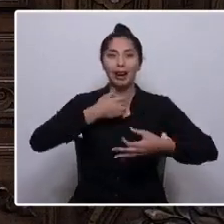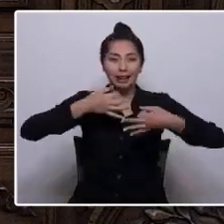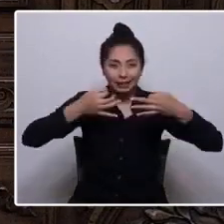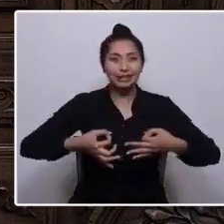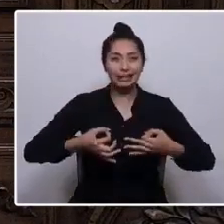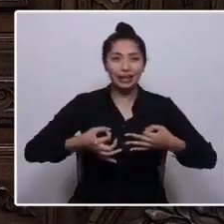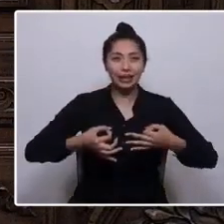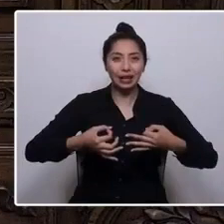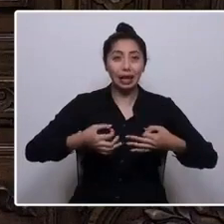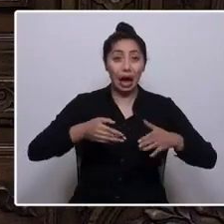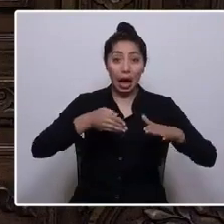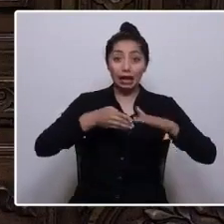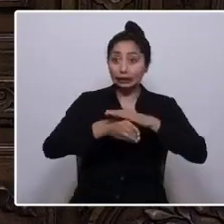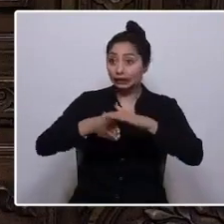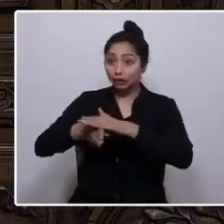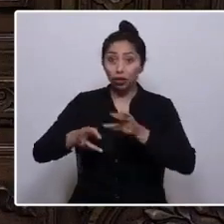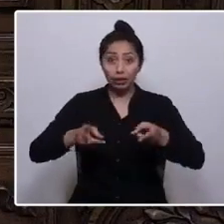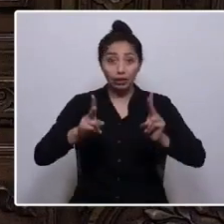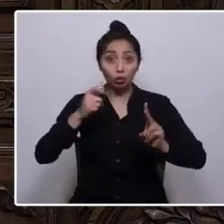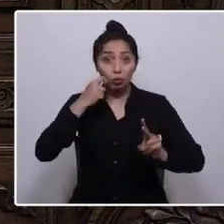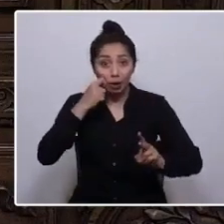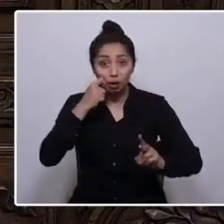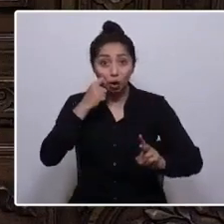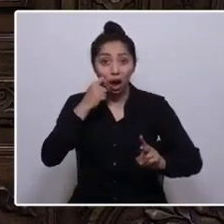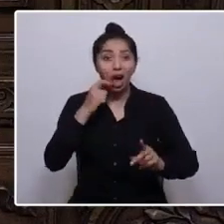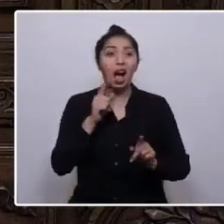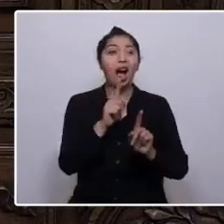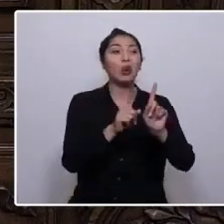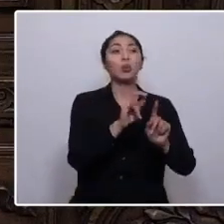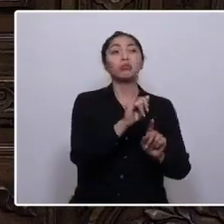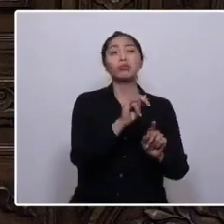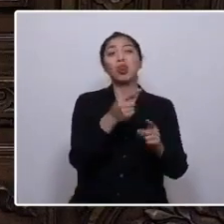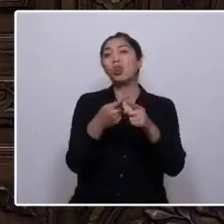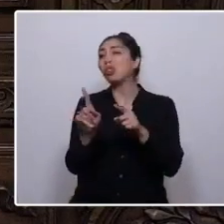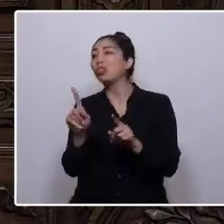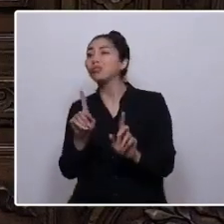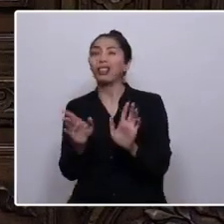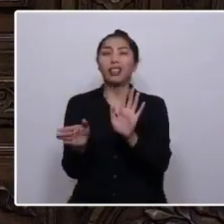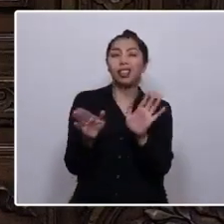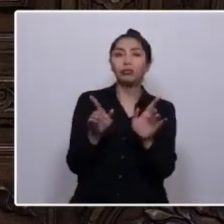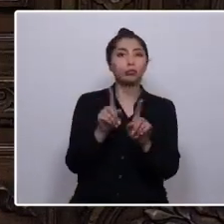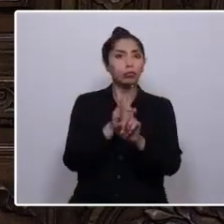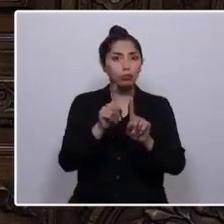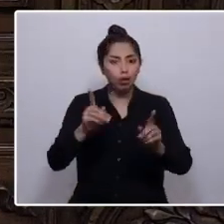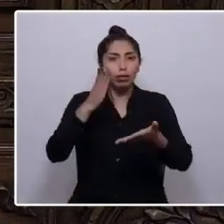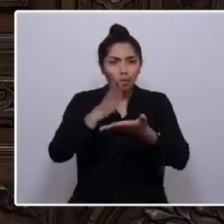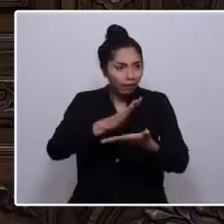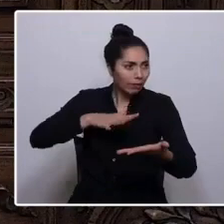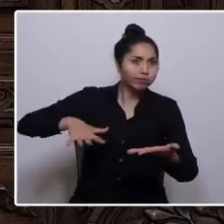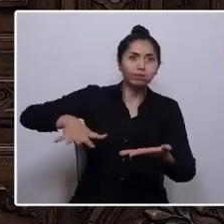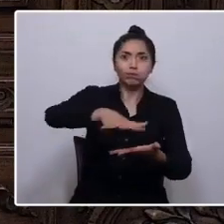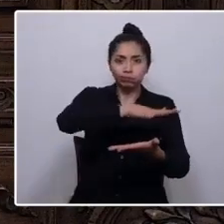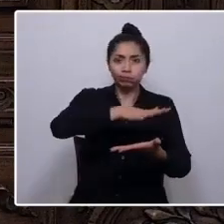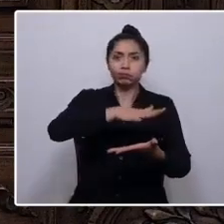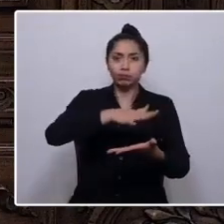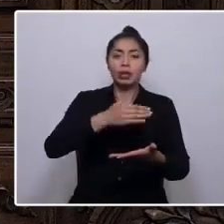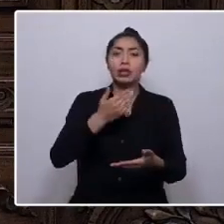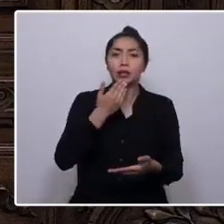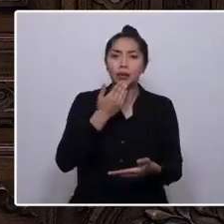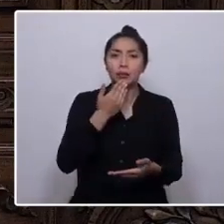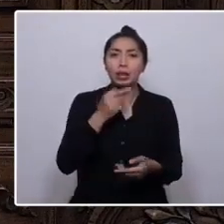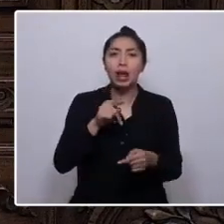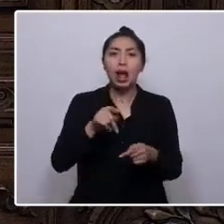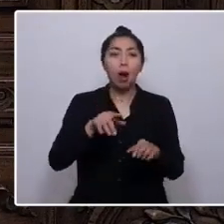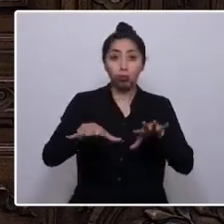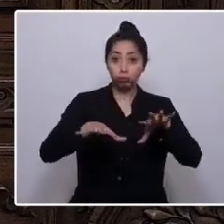efectivo de los derechos humanos no sea optativo, que estos ya no sean tratados como bienes de consumo y que sean entregados